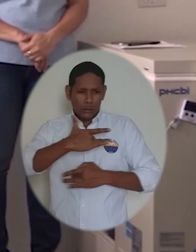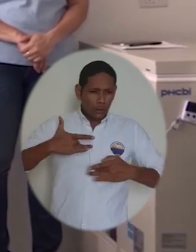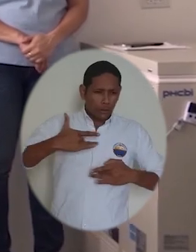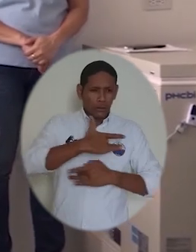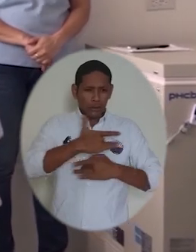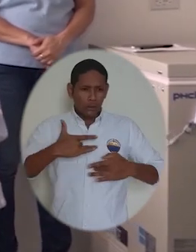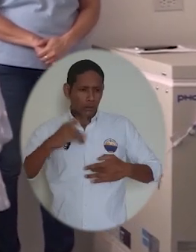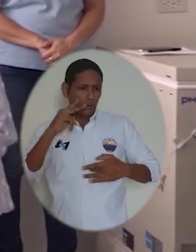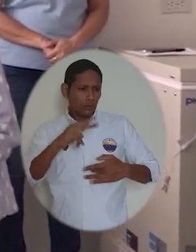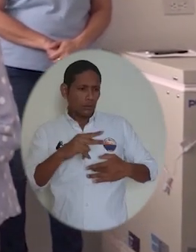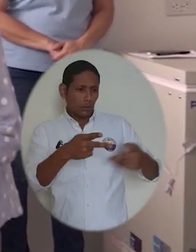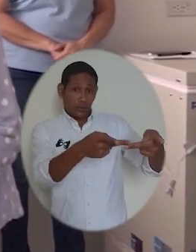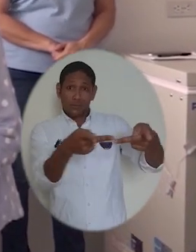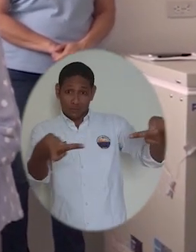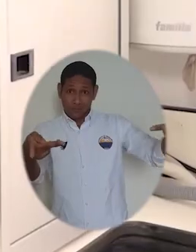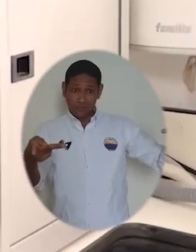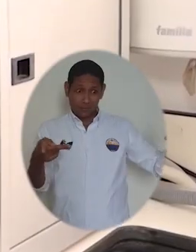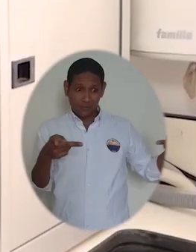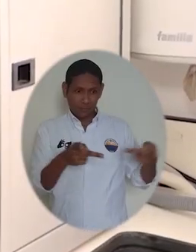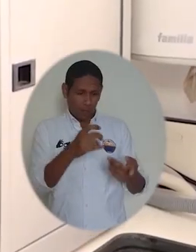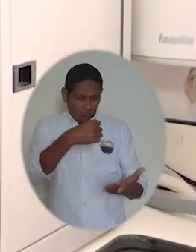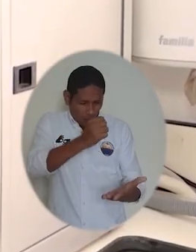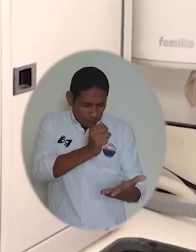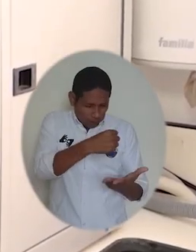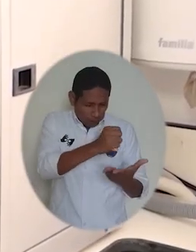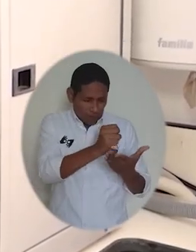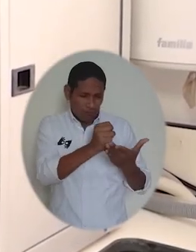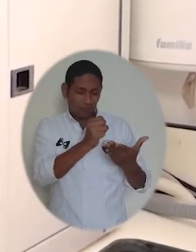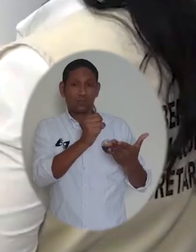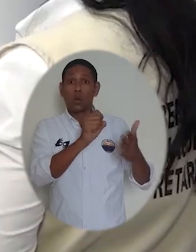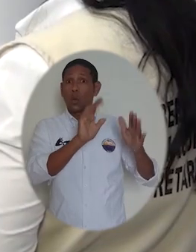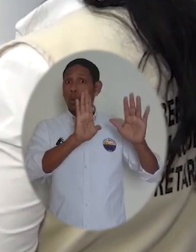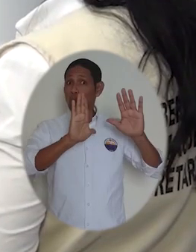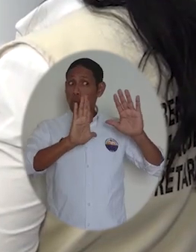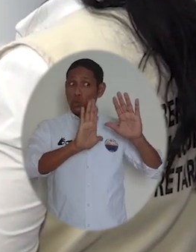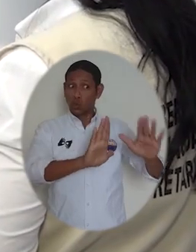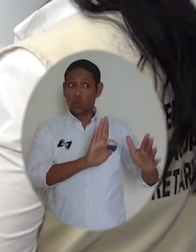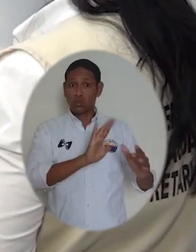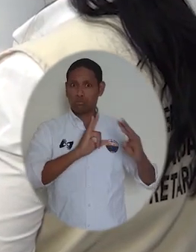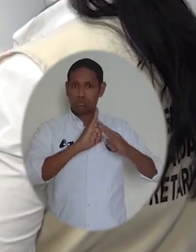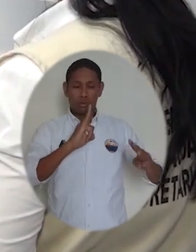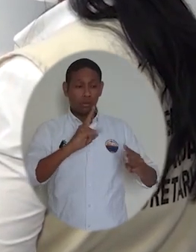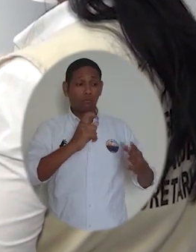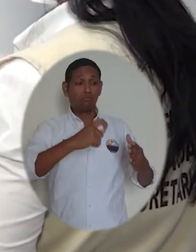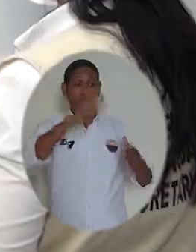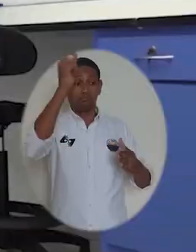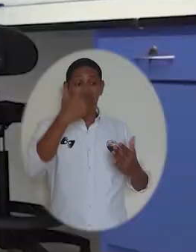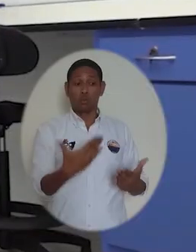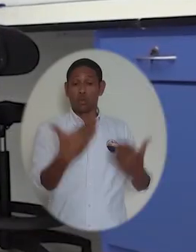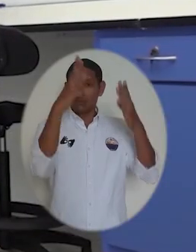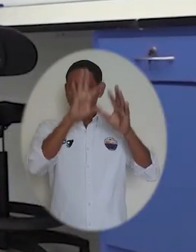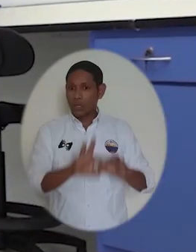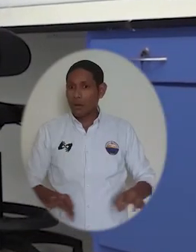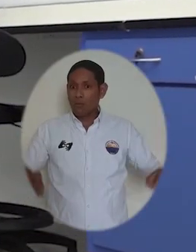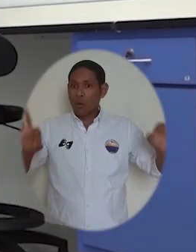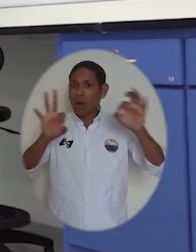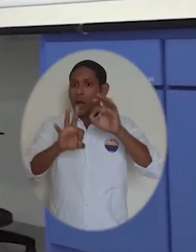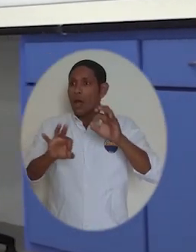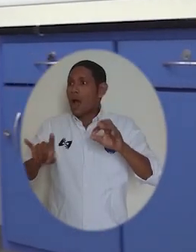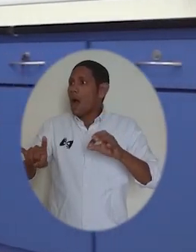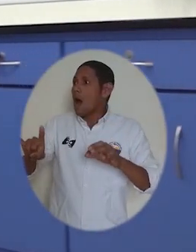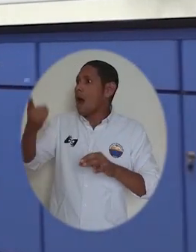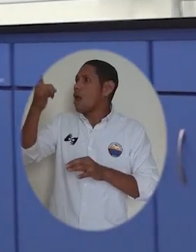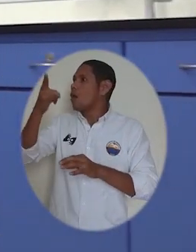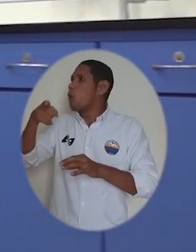de Salud al Laboratorio de Biología Molecular de la Alma Mater es un acierto que brinda un aporte fundamental en la detección temprana de casos